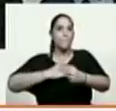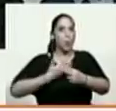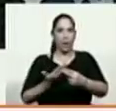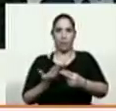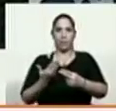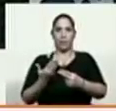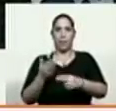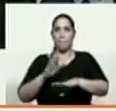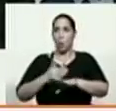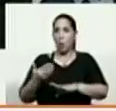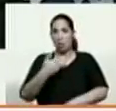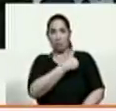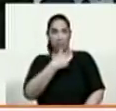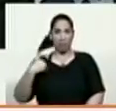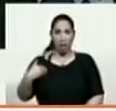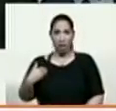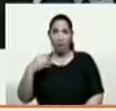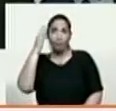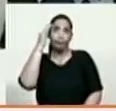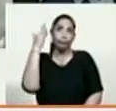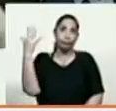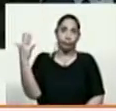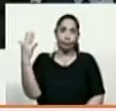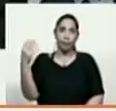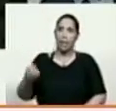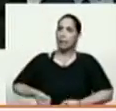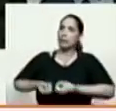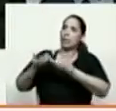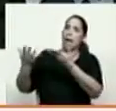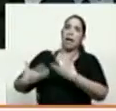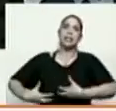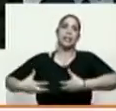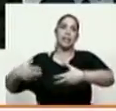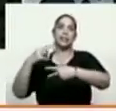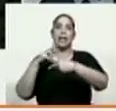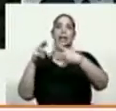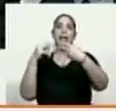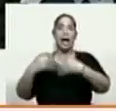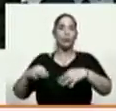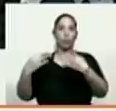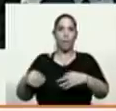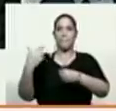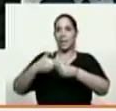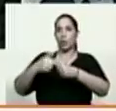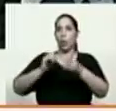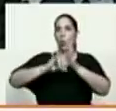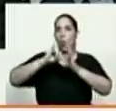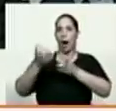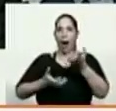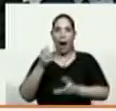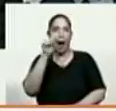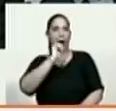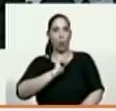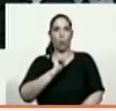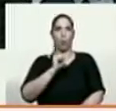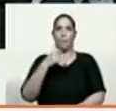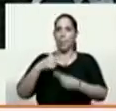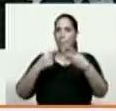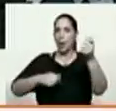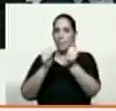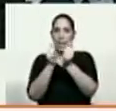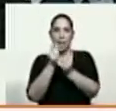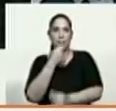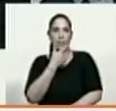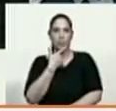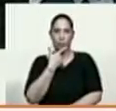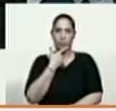así lo ha querido o lo ha soñado entregarle las riquezas naturales de este país petróleo, gas agua, cortan etcétera a